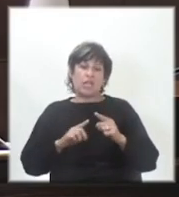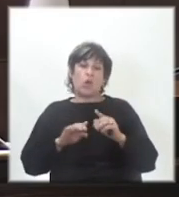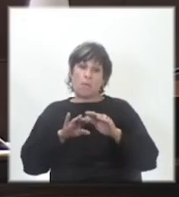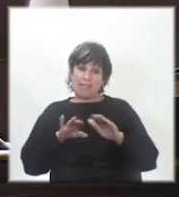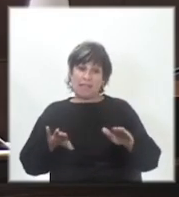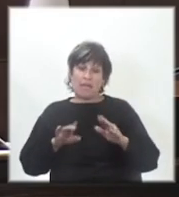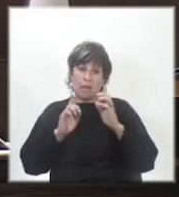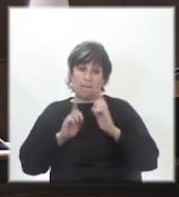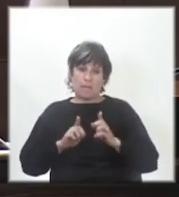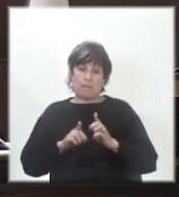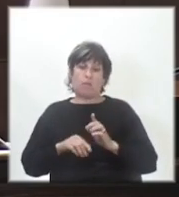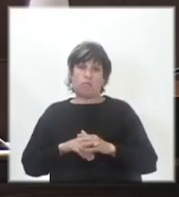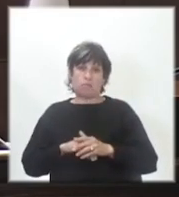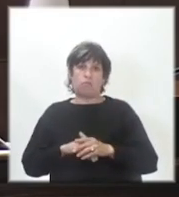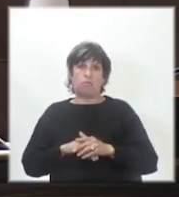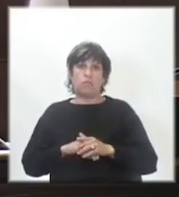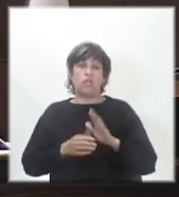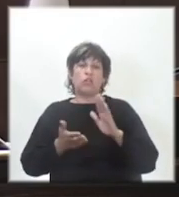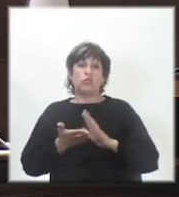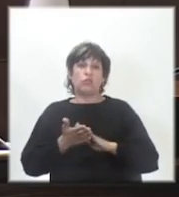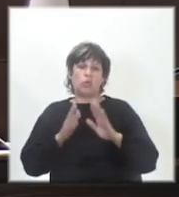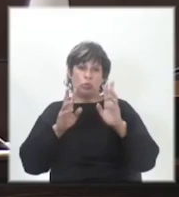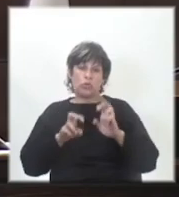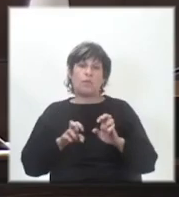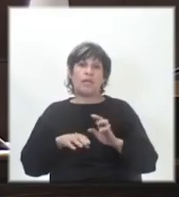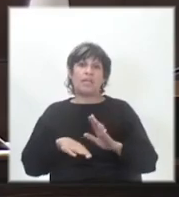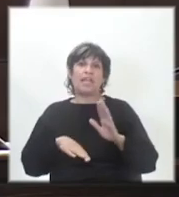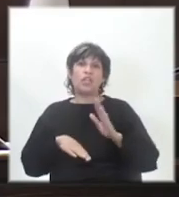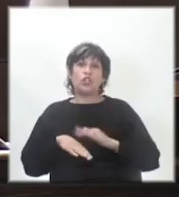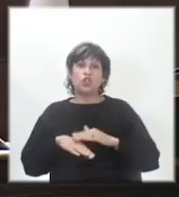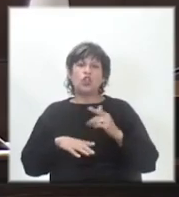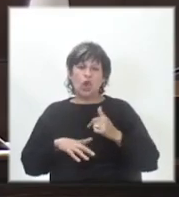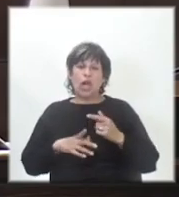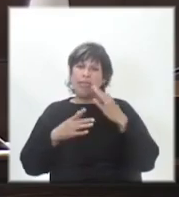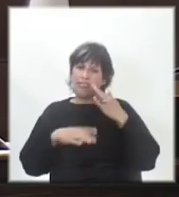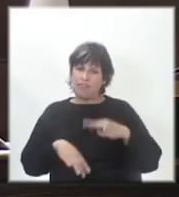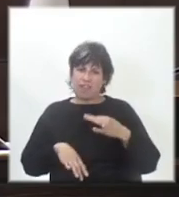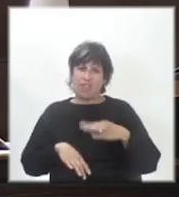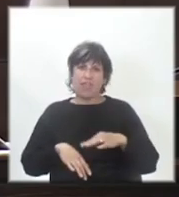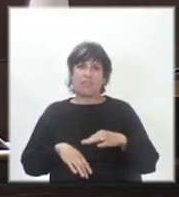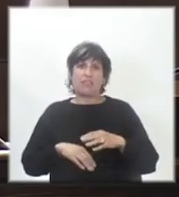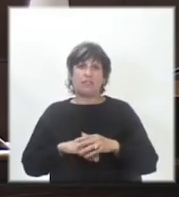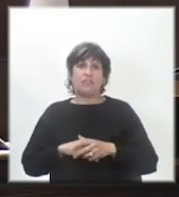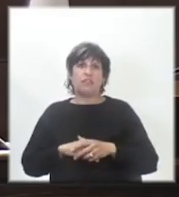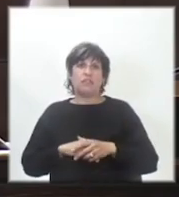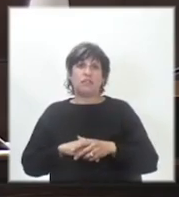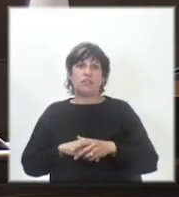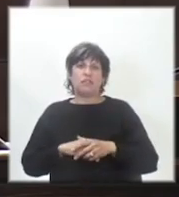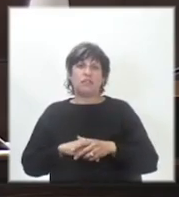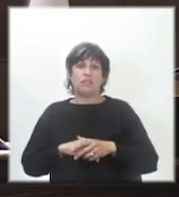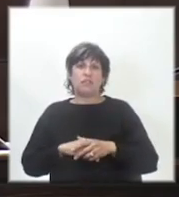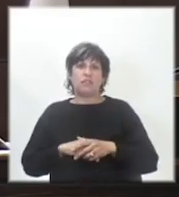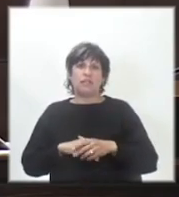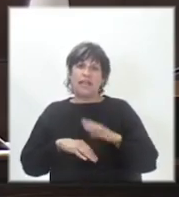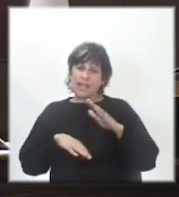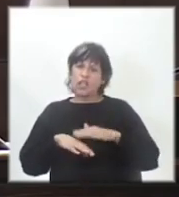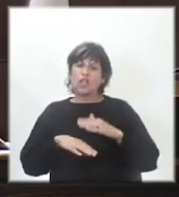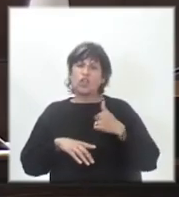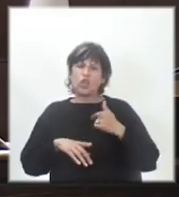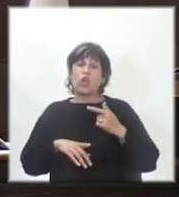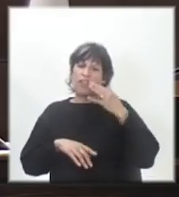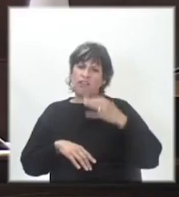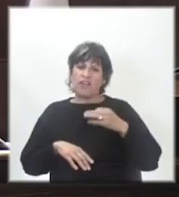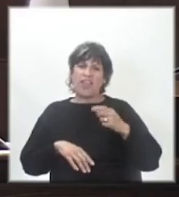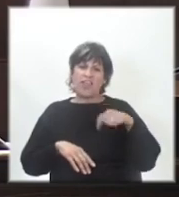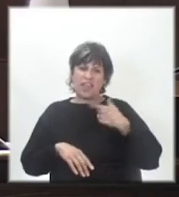sobre un tema que toca, que toca de verdad, que toca de verdad a la sociedad.